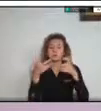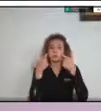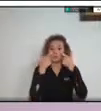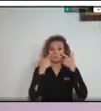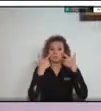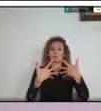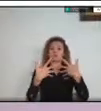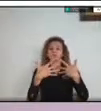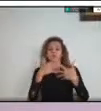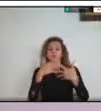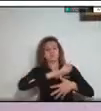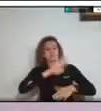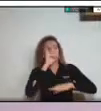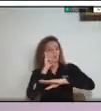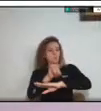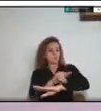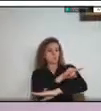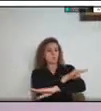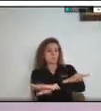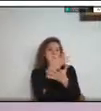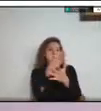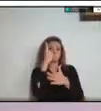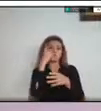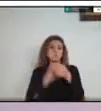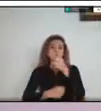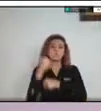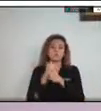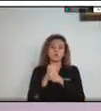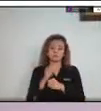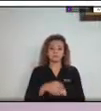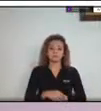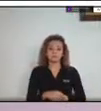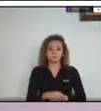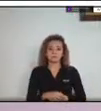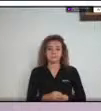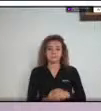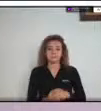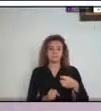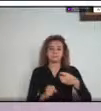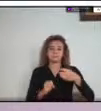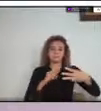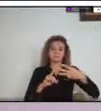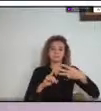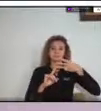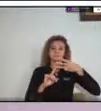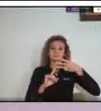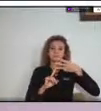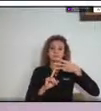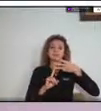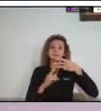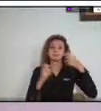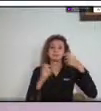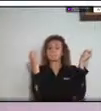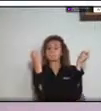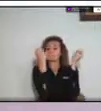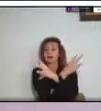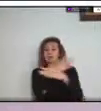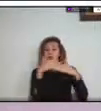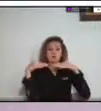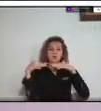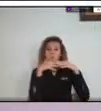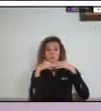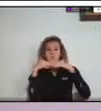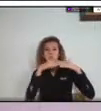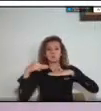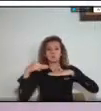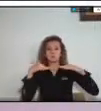la Orinoquía colombiana desde hace un año. Asimismo, en la presentación denominada Peligro Sísmico en el Piedemonte Llanero, se